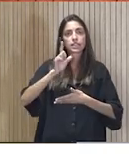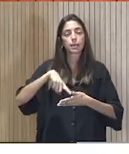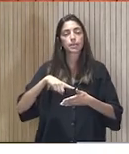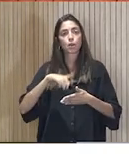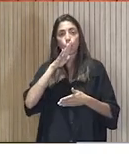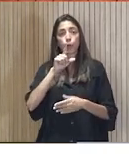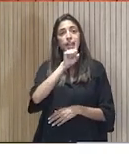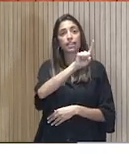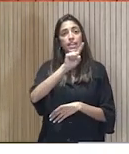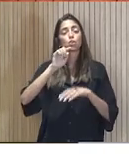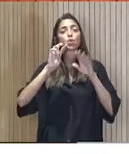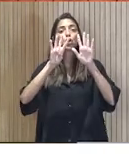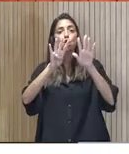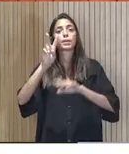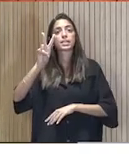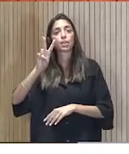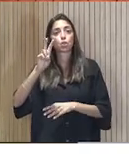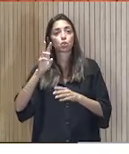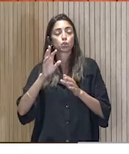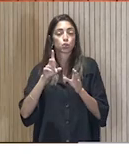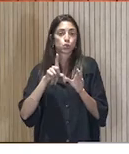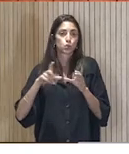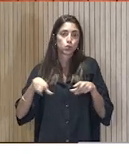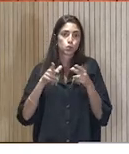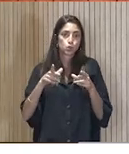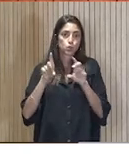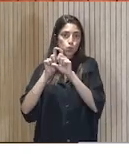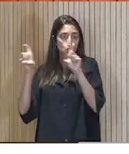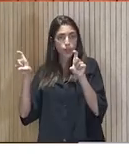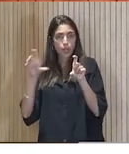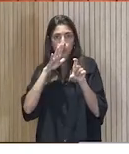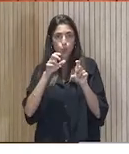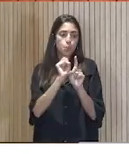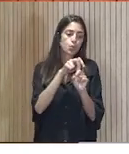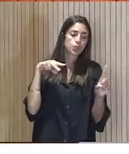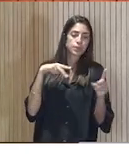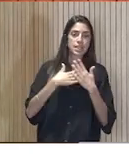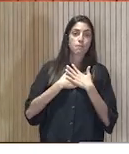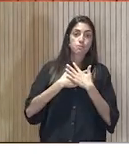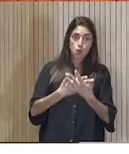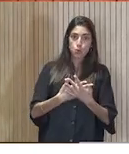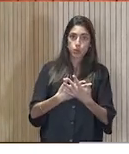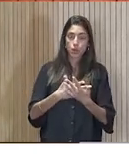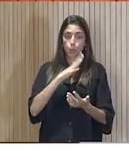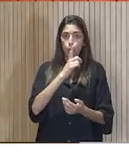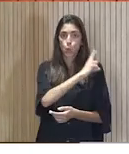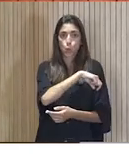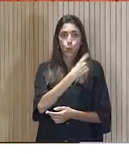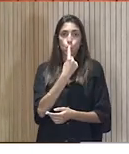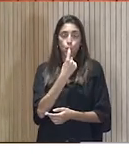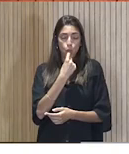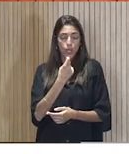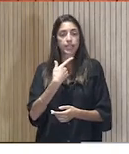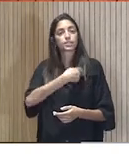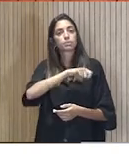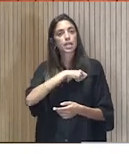192 sociedades. ¿Por qué? Pues una desde el punto de vista voluntariado. Cruz Roja Española ha sido referente,